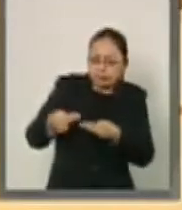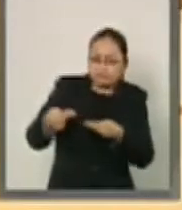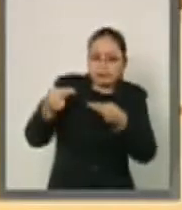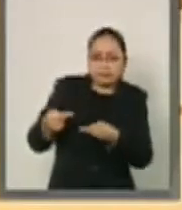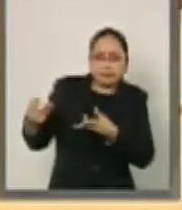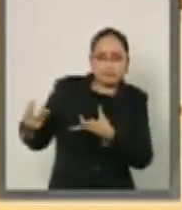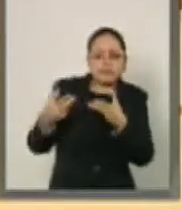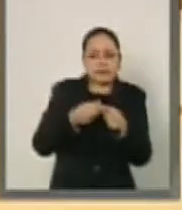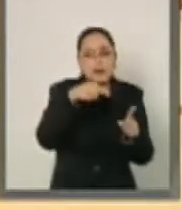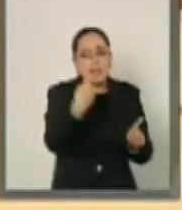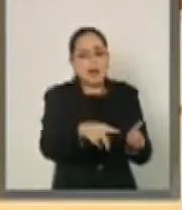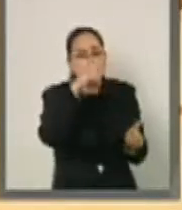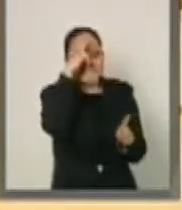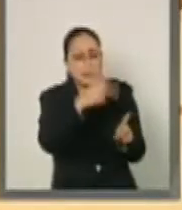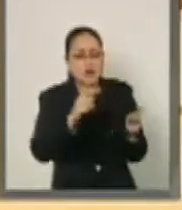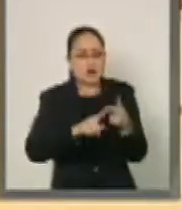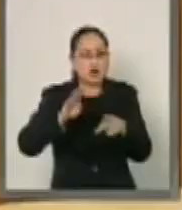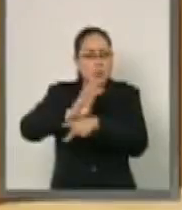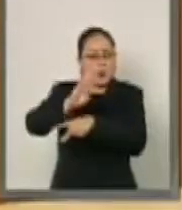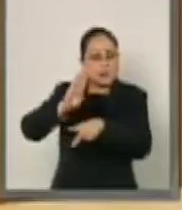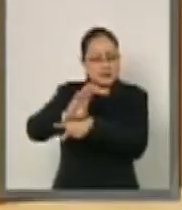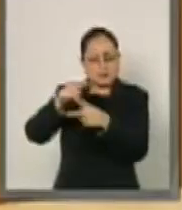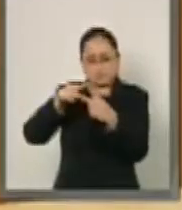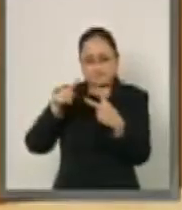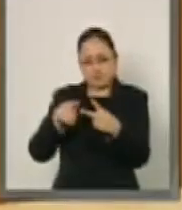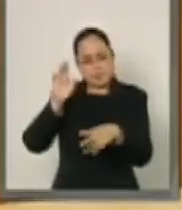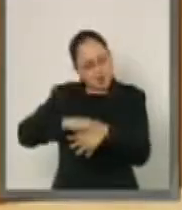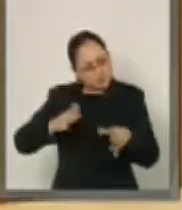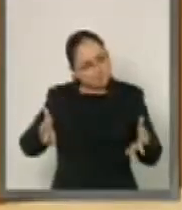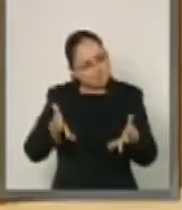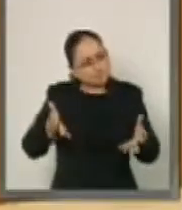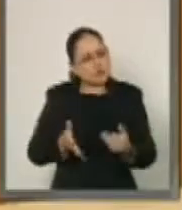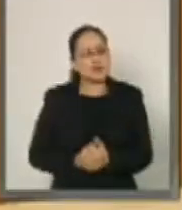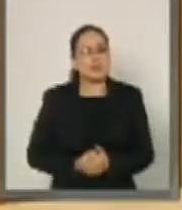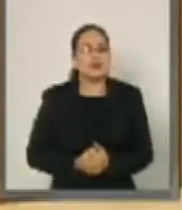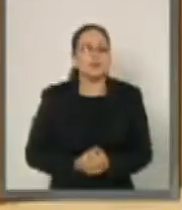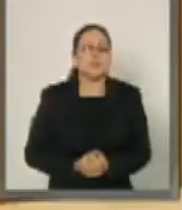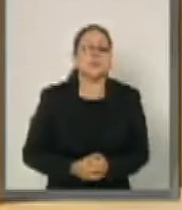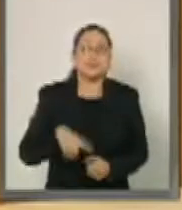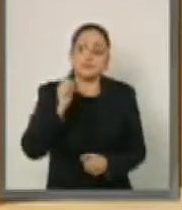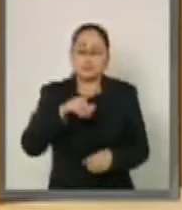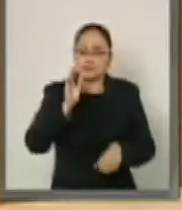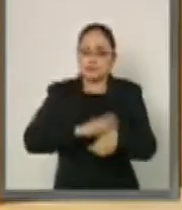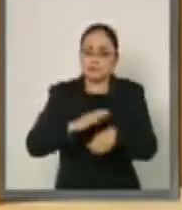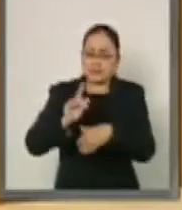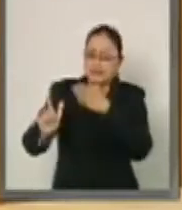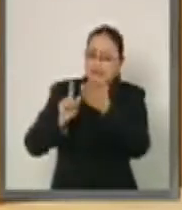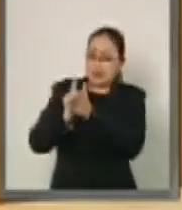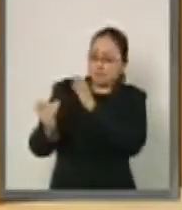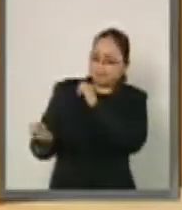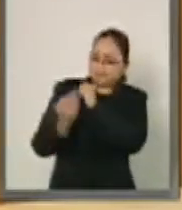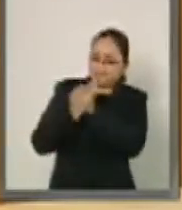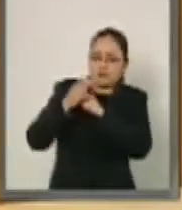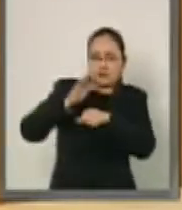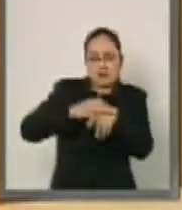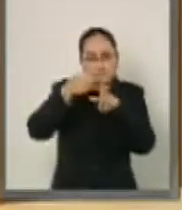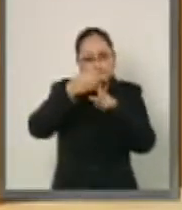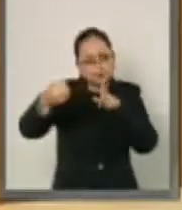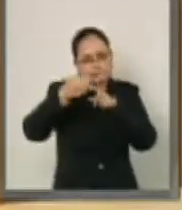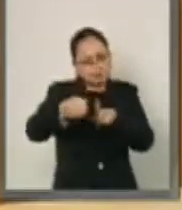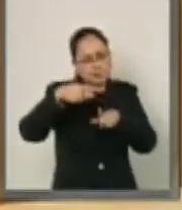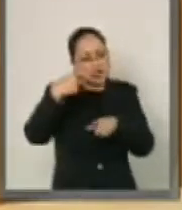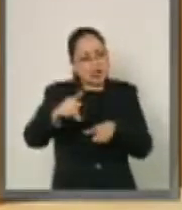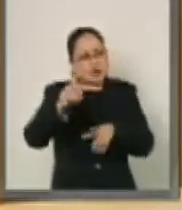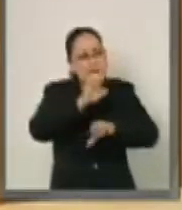entre México y Brasil, al tiempo que también se brindará certidumbre legal y operativa a las